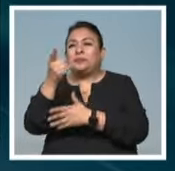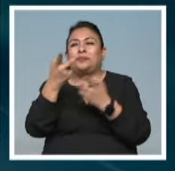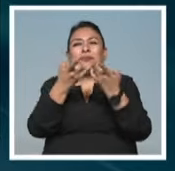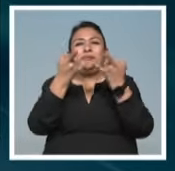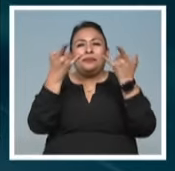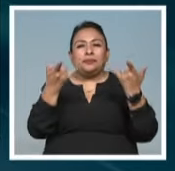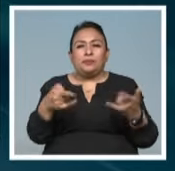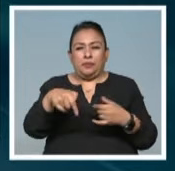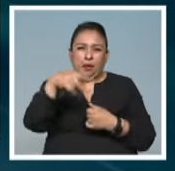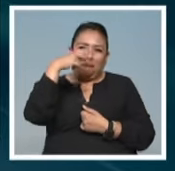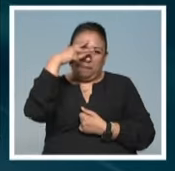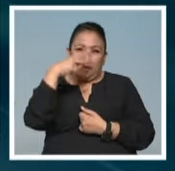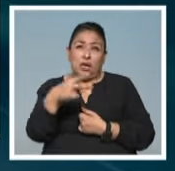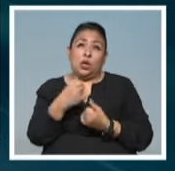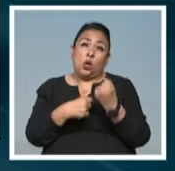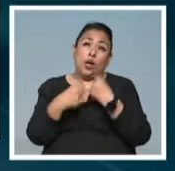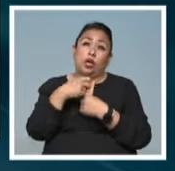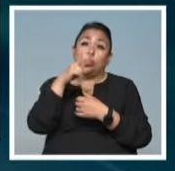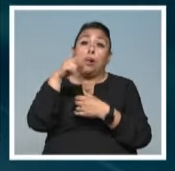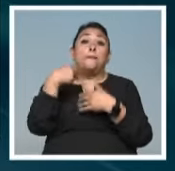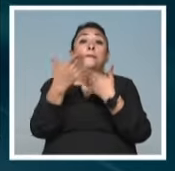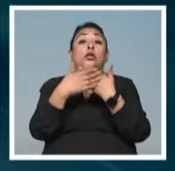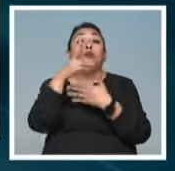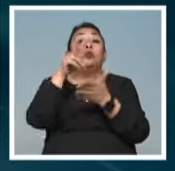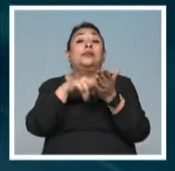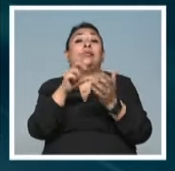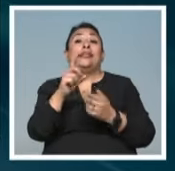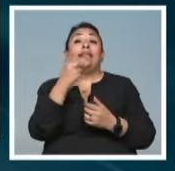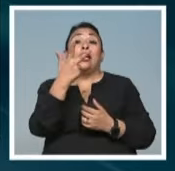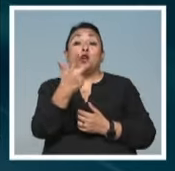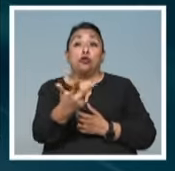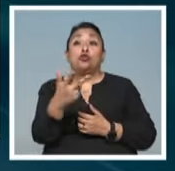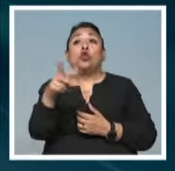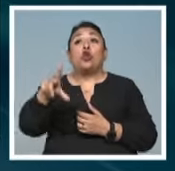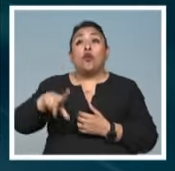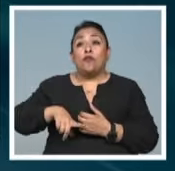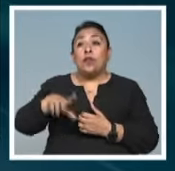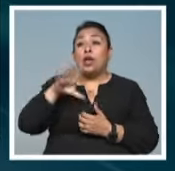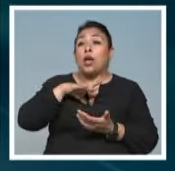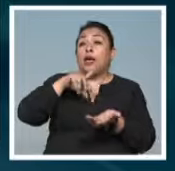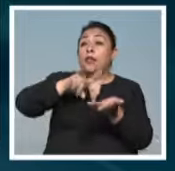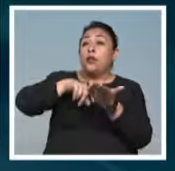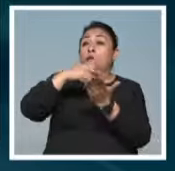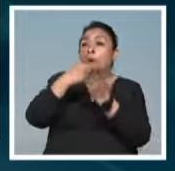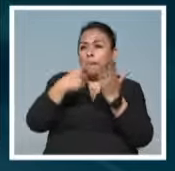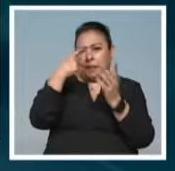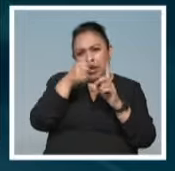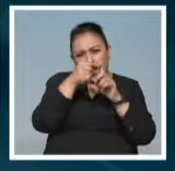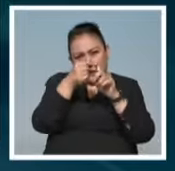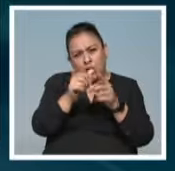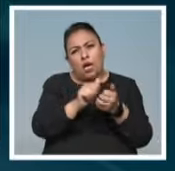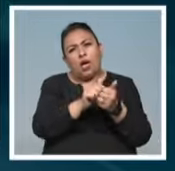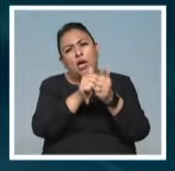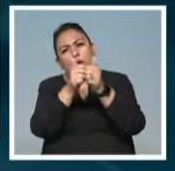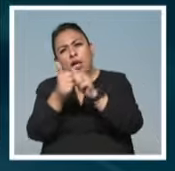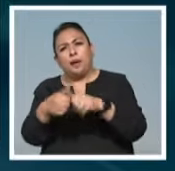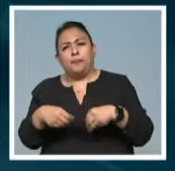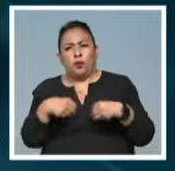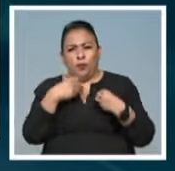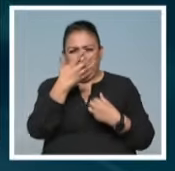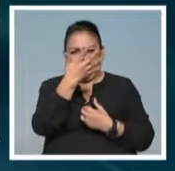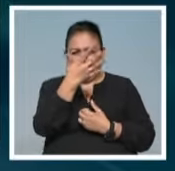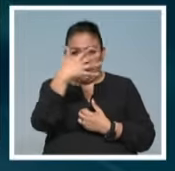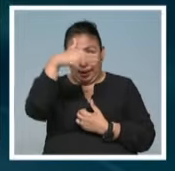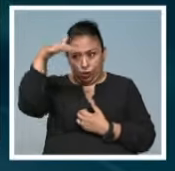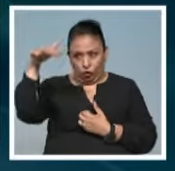trama se desarrolla en México en el año 2038, donde el gobierno implementa un programa para guiarlos en su transición a la vida adulta.